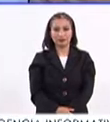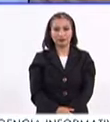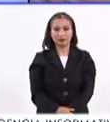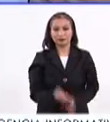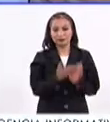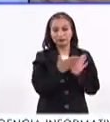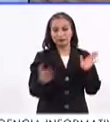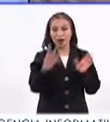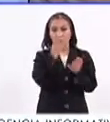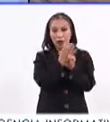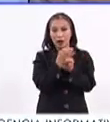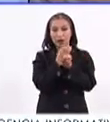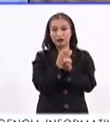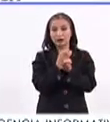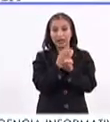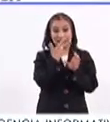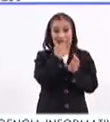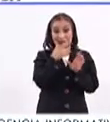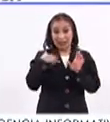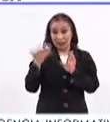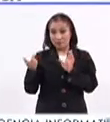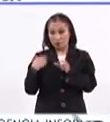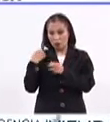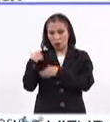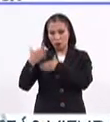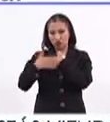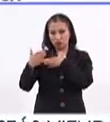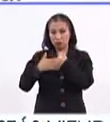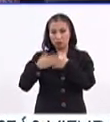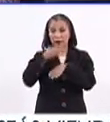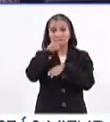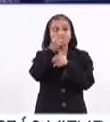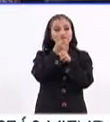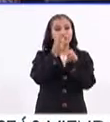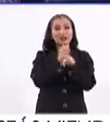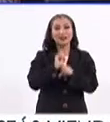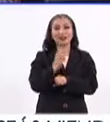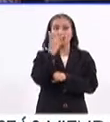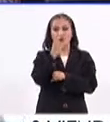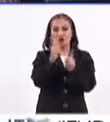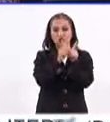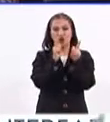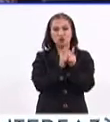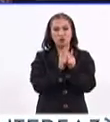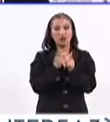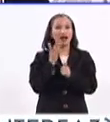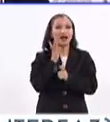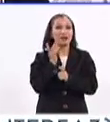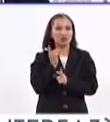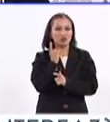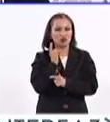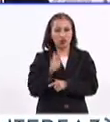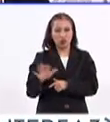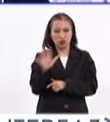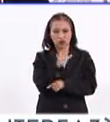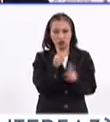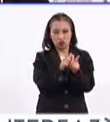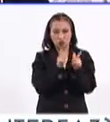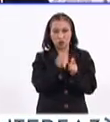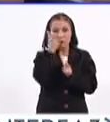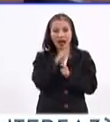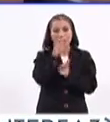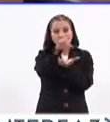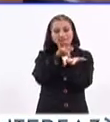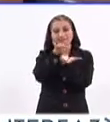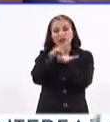Durante la cuarta de siete audiencias públicas convocadas por la 64 legislatura de la Cámara de Diputados para